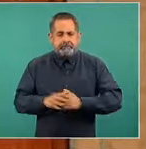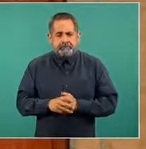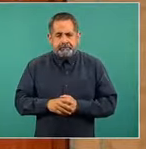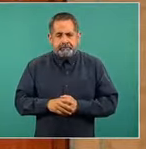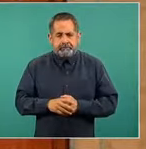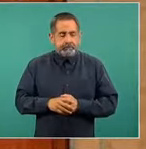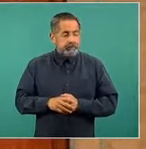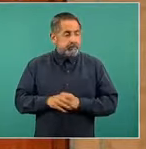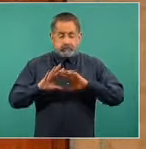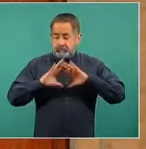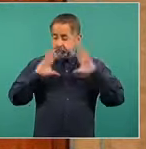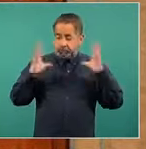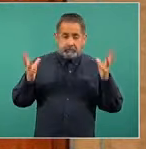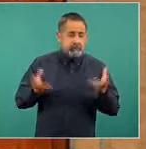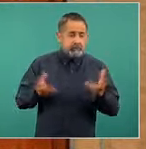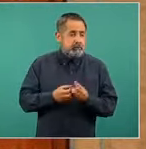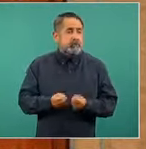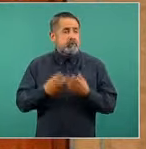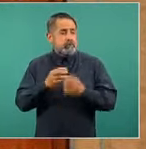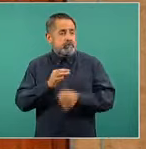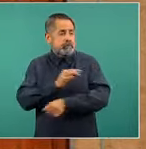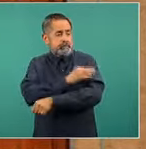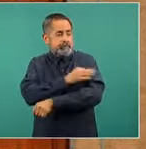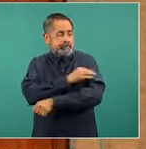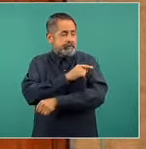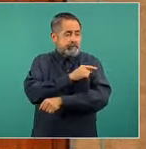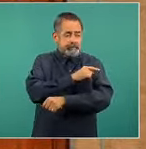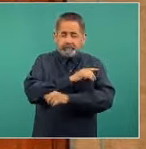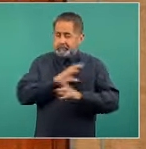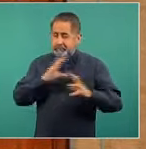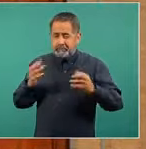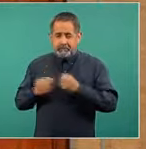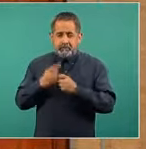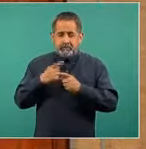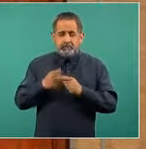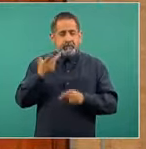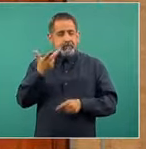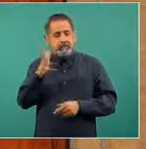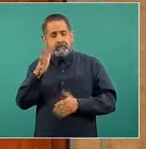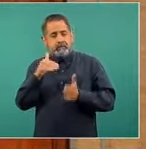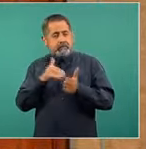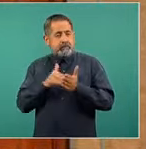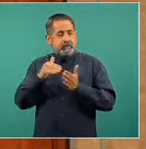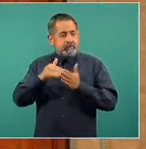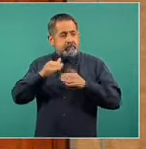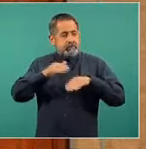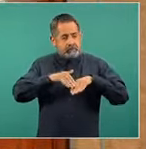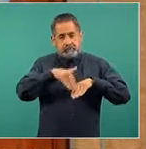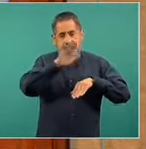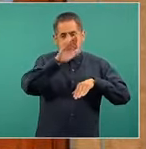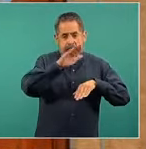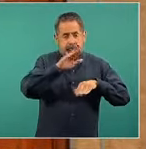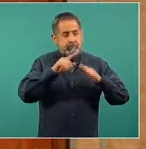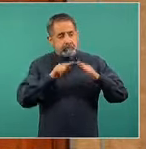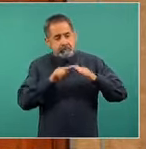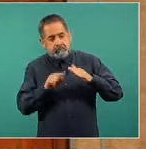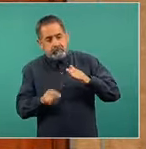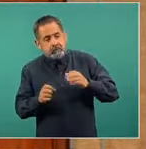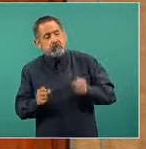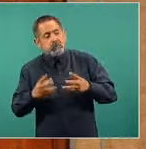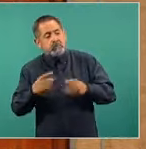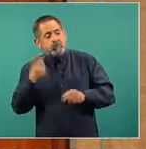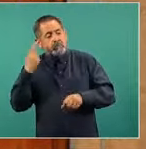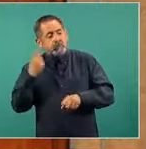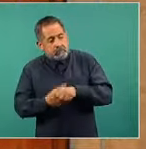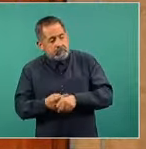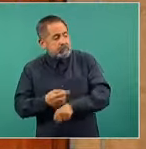total de dosis que hasta el momento se han aplicado en el país, de todas las vacunas, esos más de 10 millones 600 mil, y vemos entonces el número